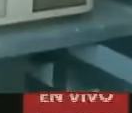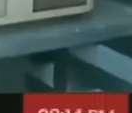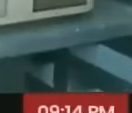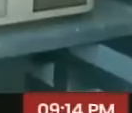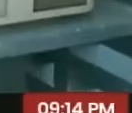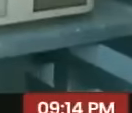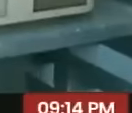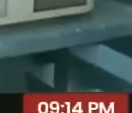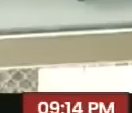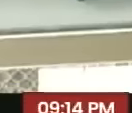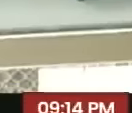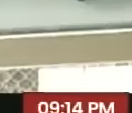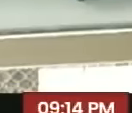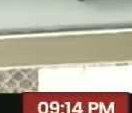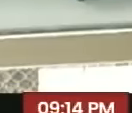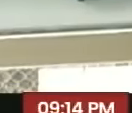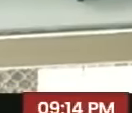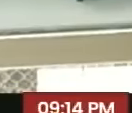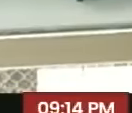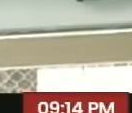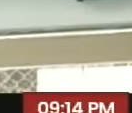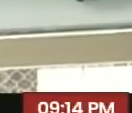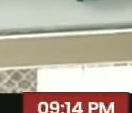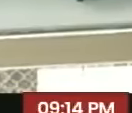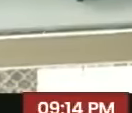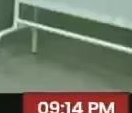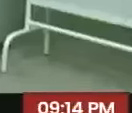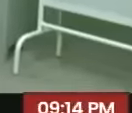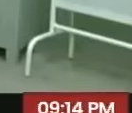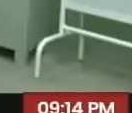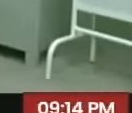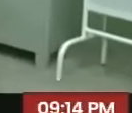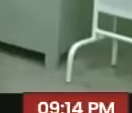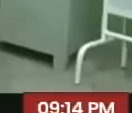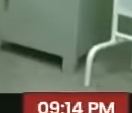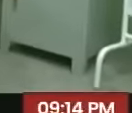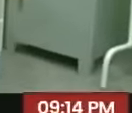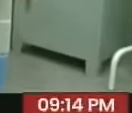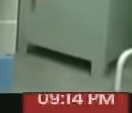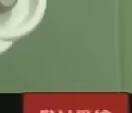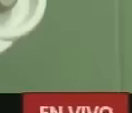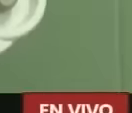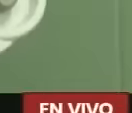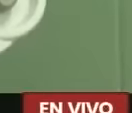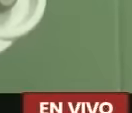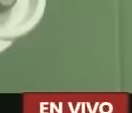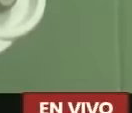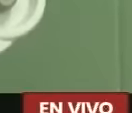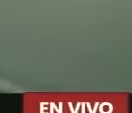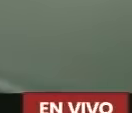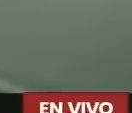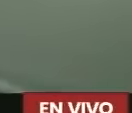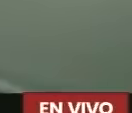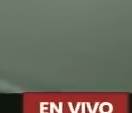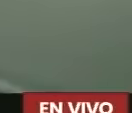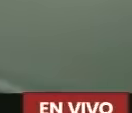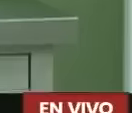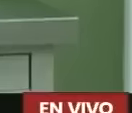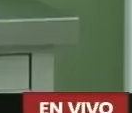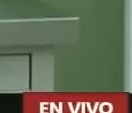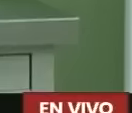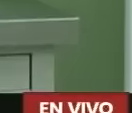climatización, que es imprescindible para poder brindar una atención médica de calidad y mejorar las condiciones tanto del paciente como del